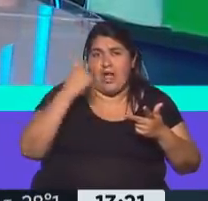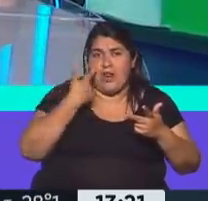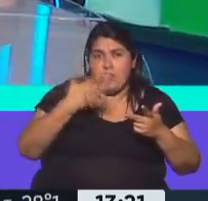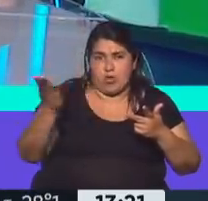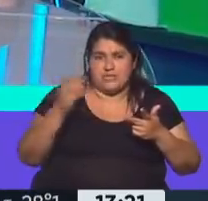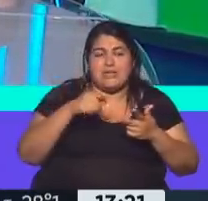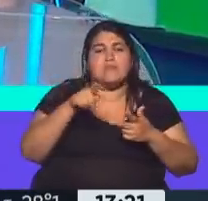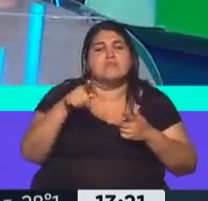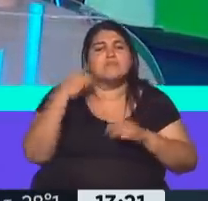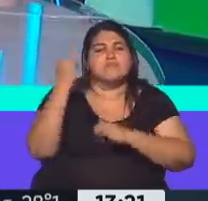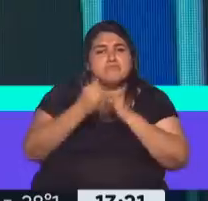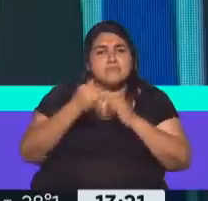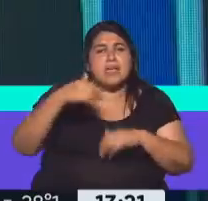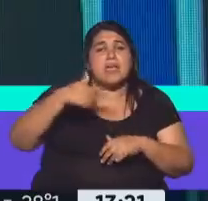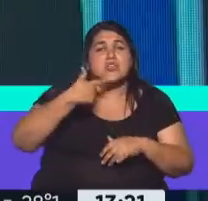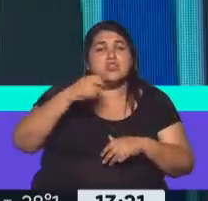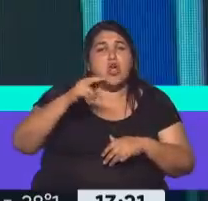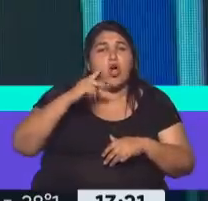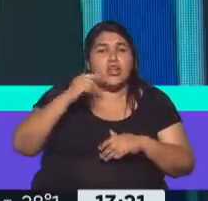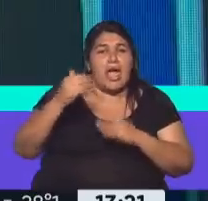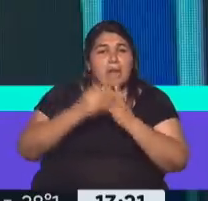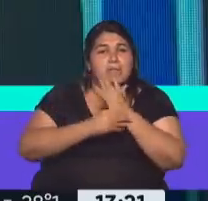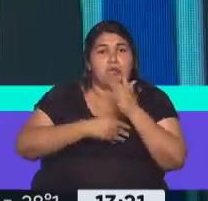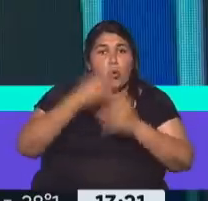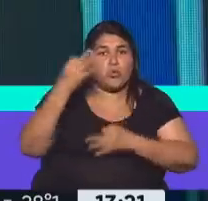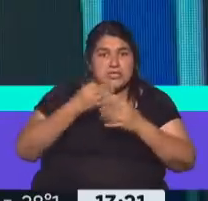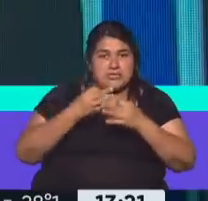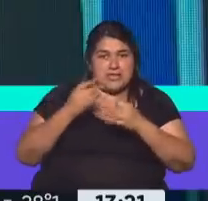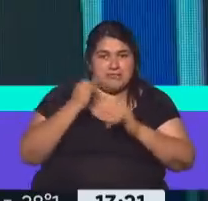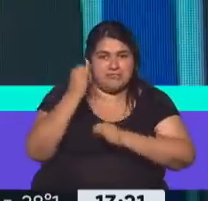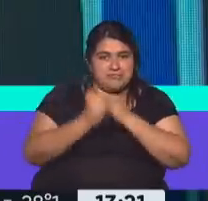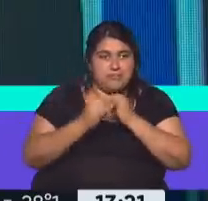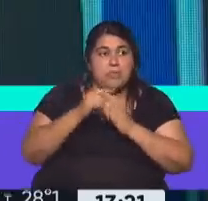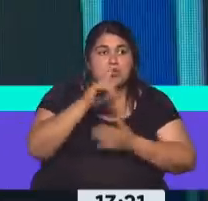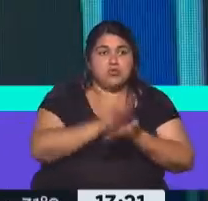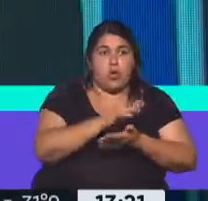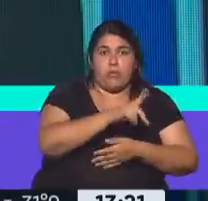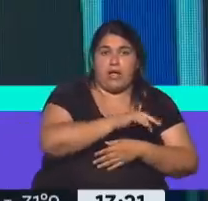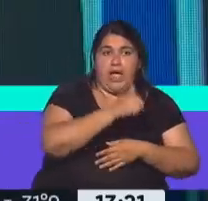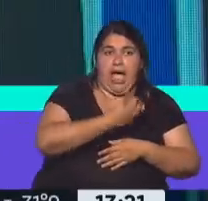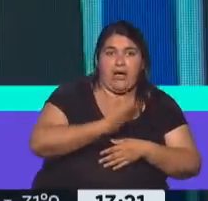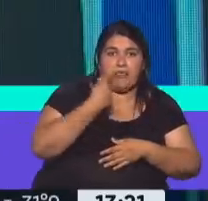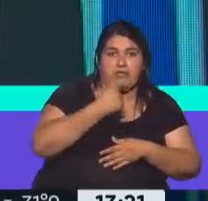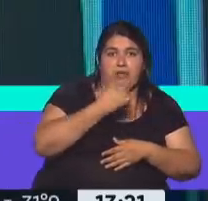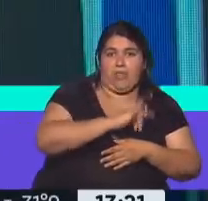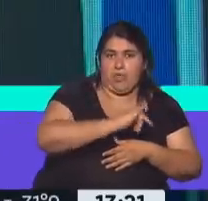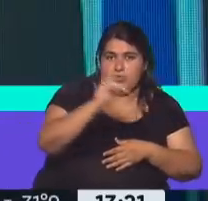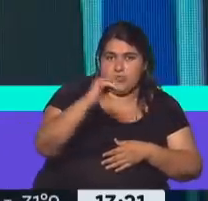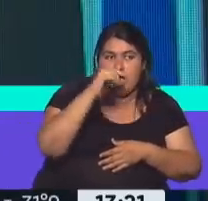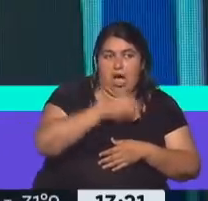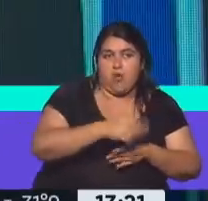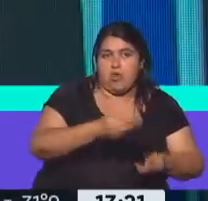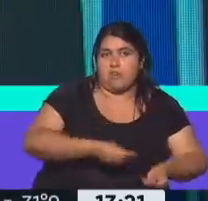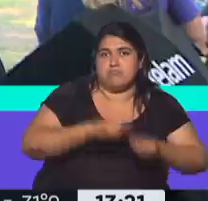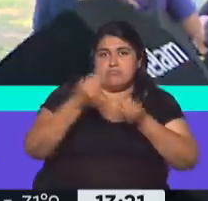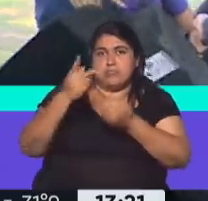compartimos el testimonio de Martín Soria, el Ministro de Justicia, a propósito de esta denuncia de la AFI, ahora cayó en el juzgado federal del